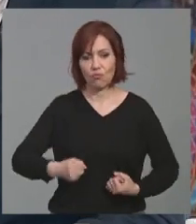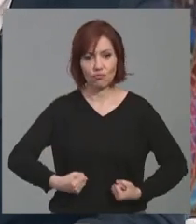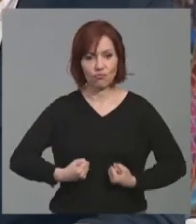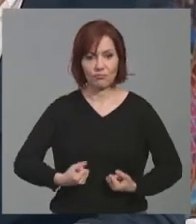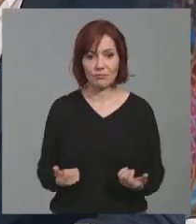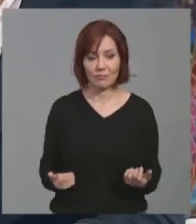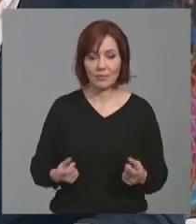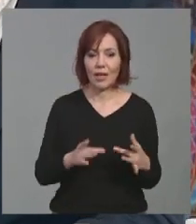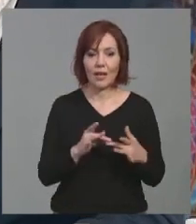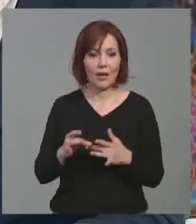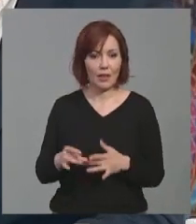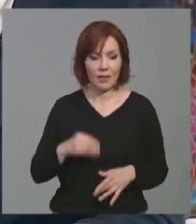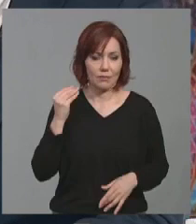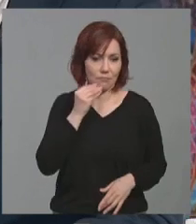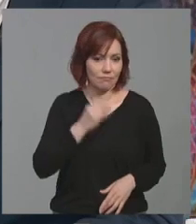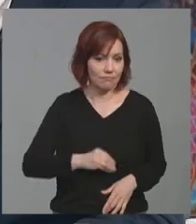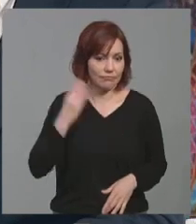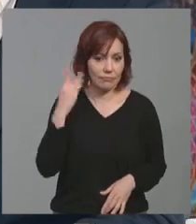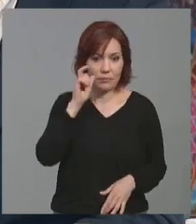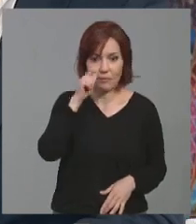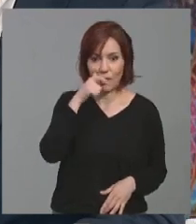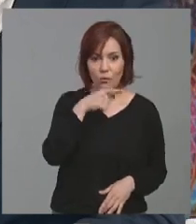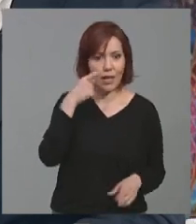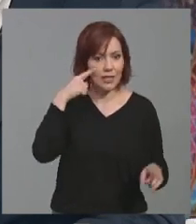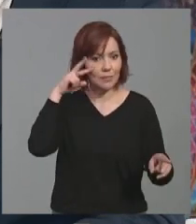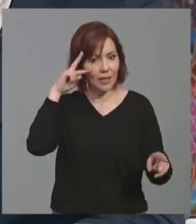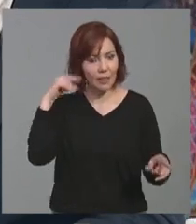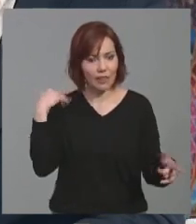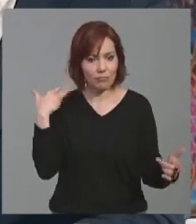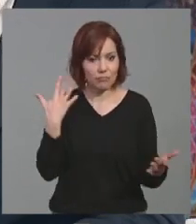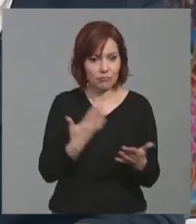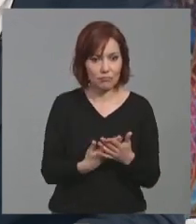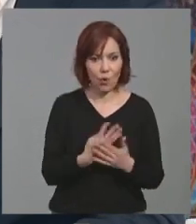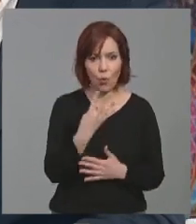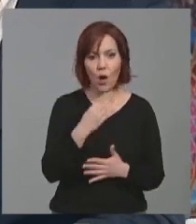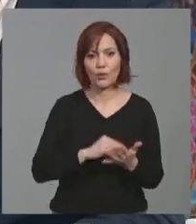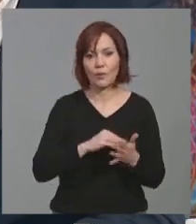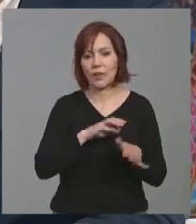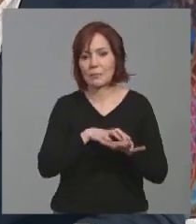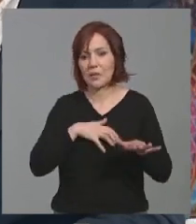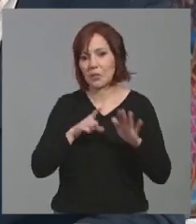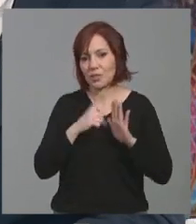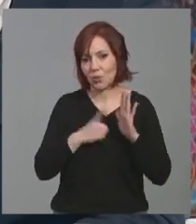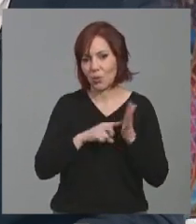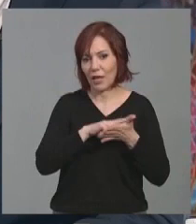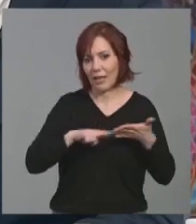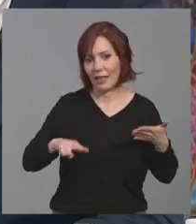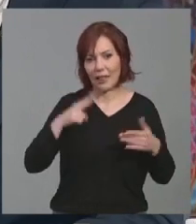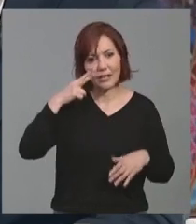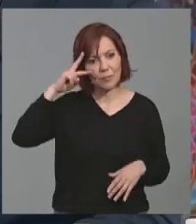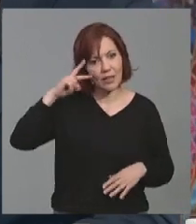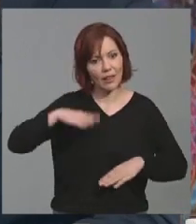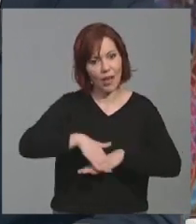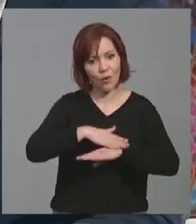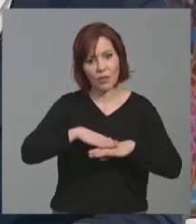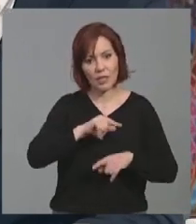Núñez Feijóo, una persona con una experiencia más que contrastada, cuatro mayores absolutas en Galicia, con experiencia de gobierno y con